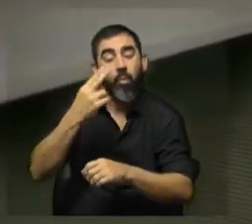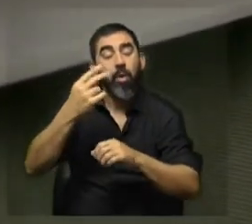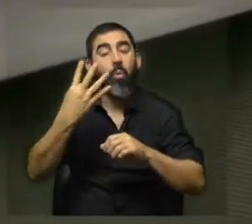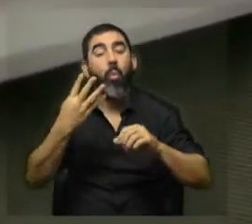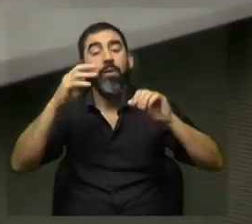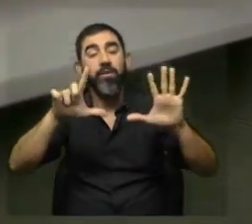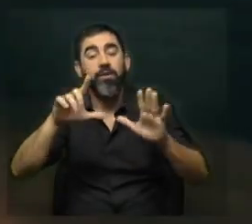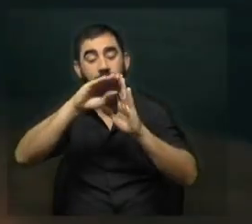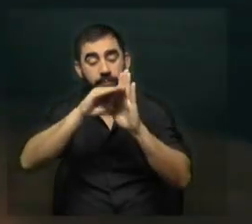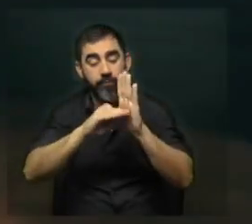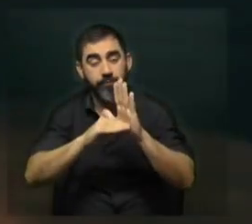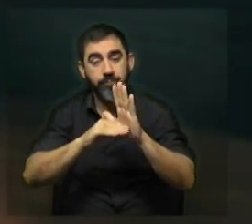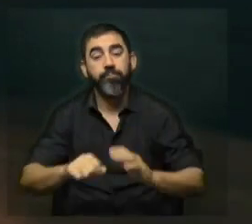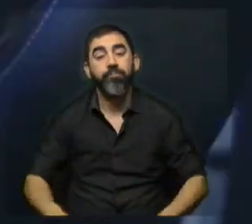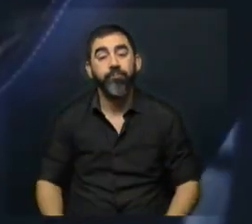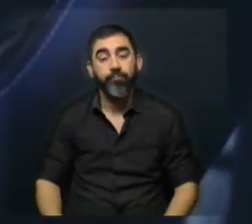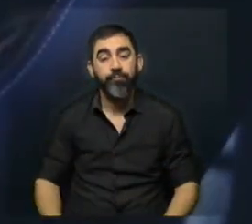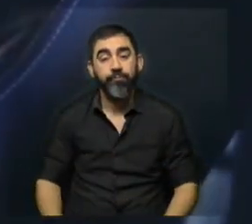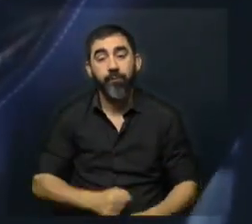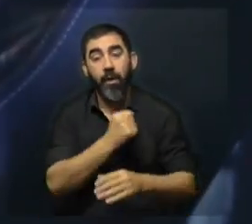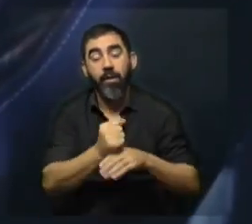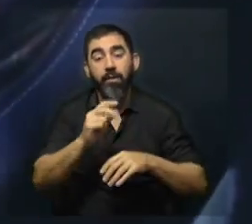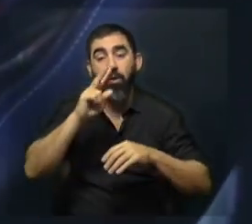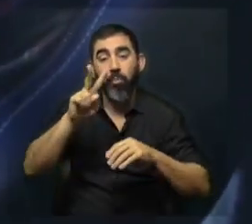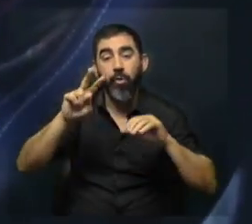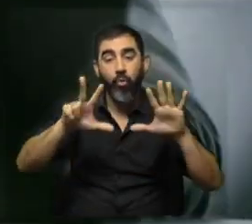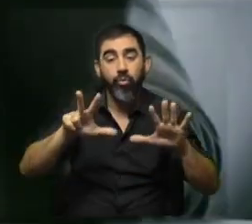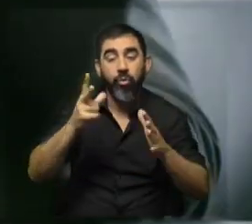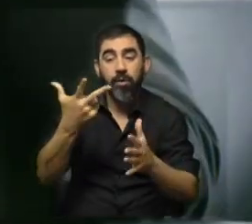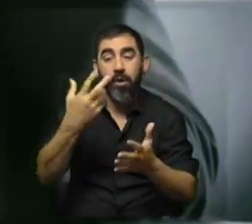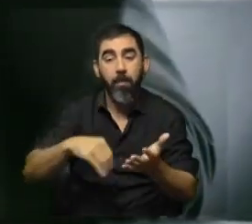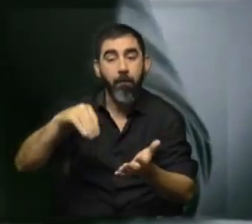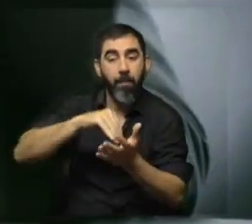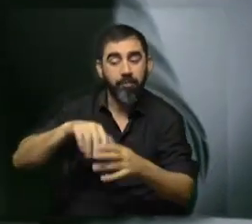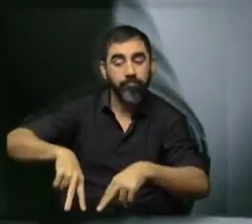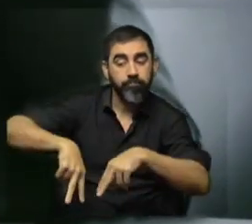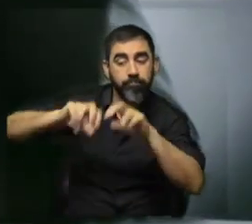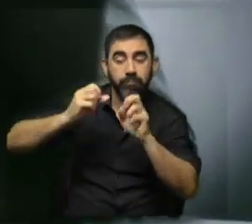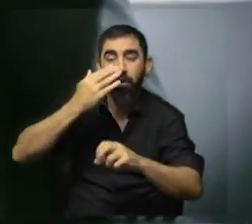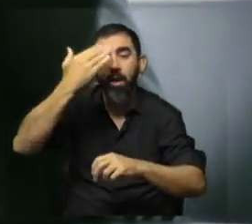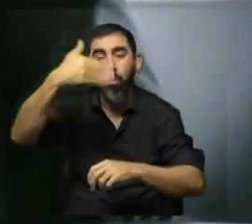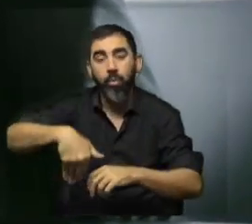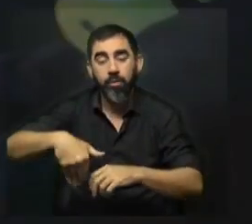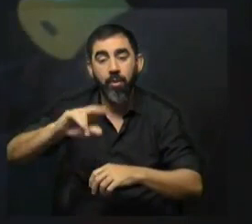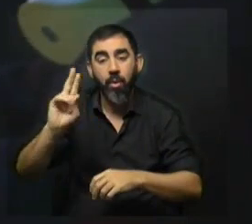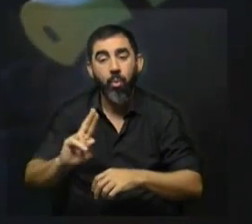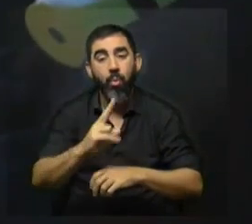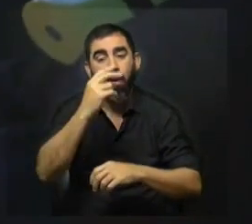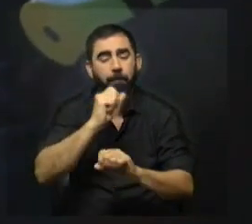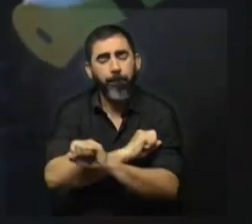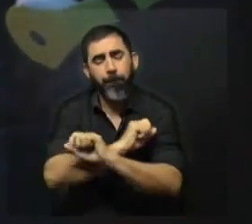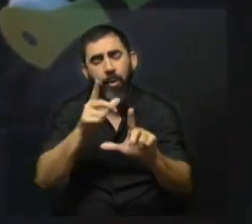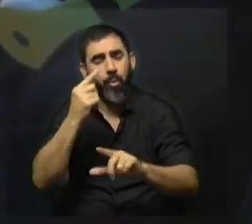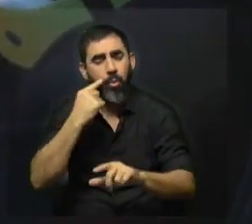47 a escala global. Hasta 2008 se hicieron otras tres mediciones, la última de las cuales colocó al país en su peor